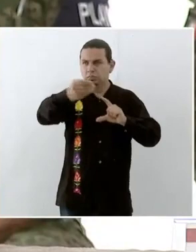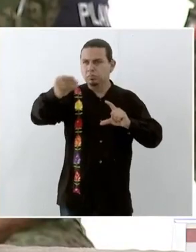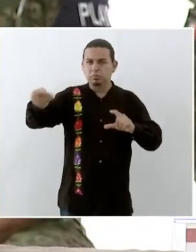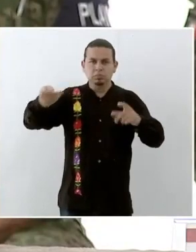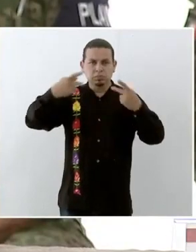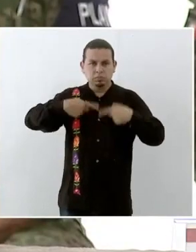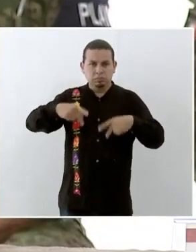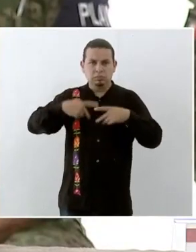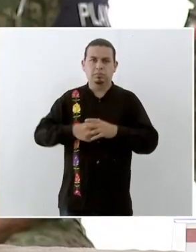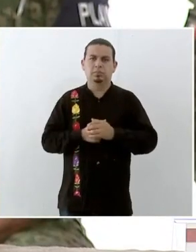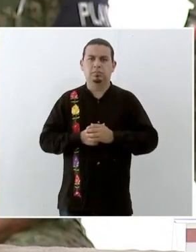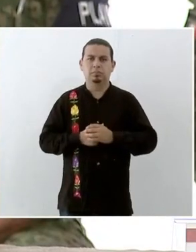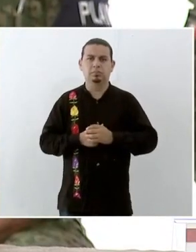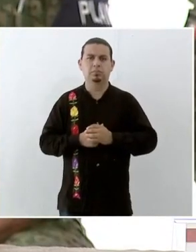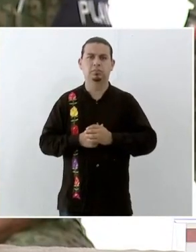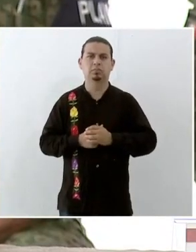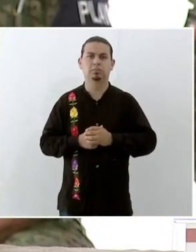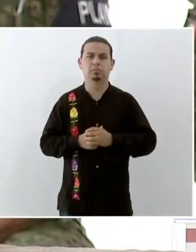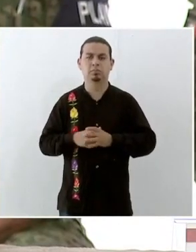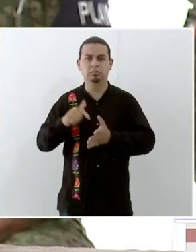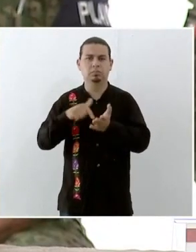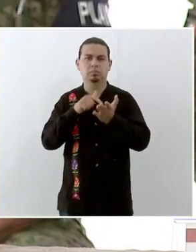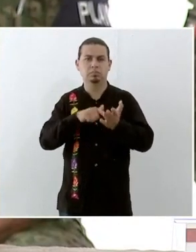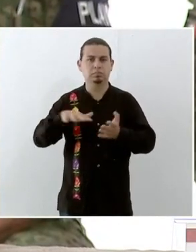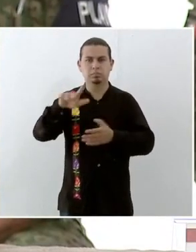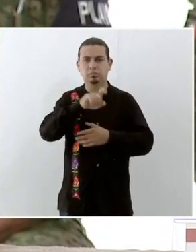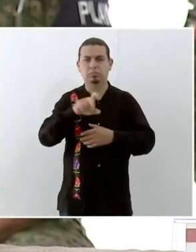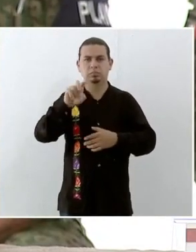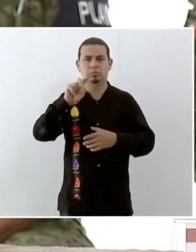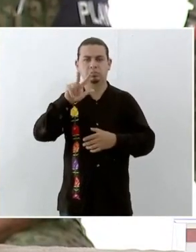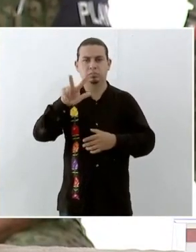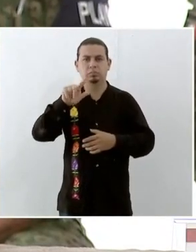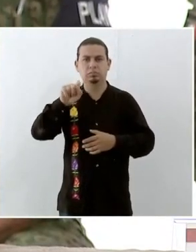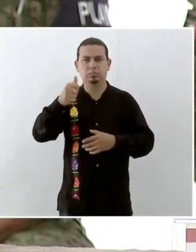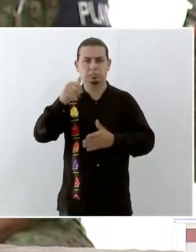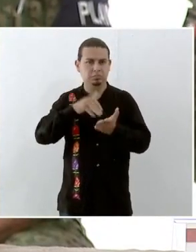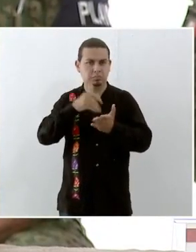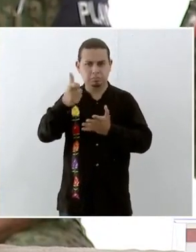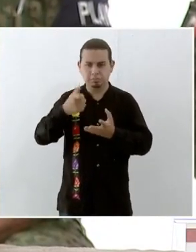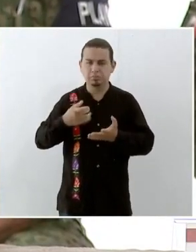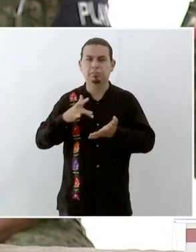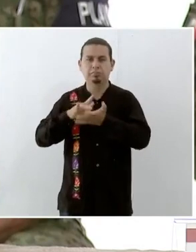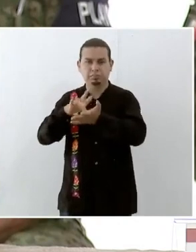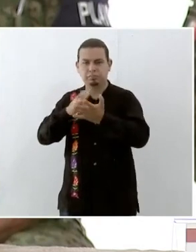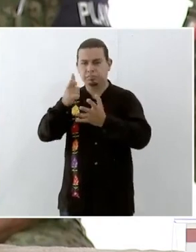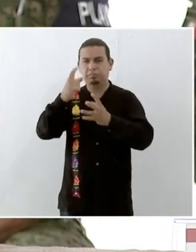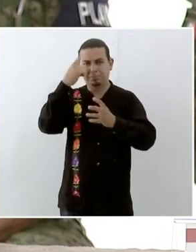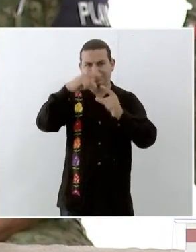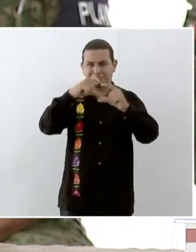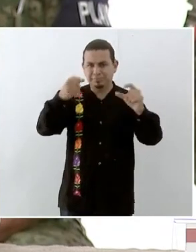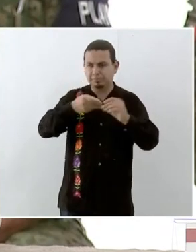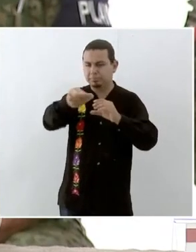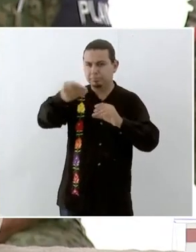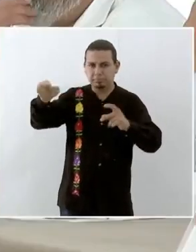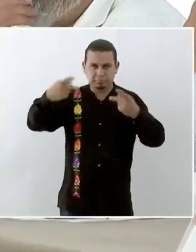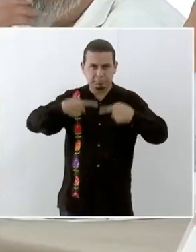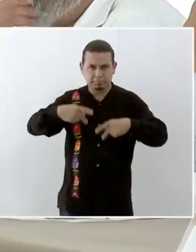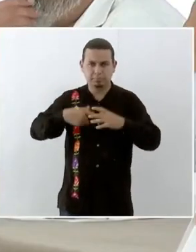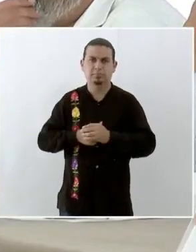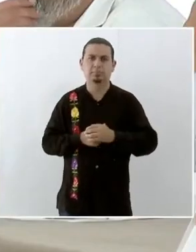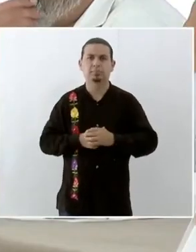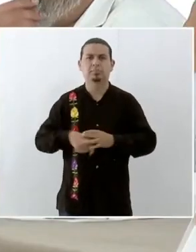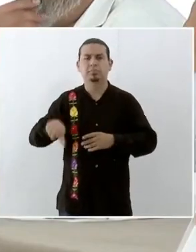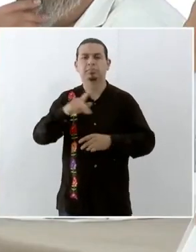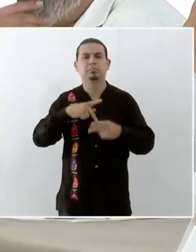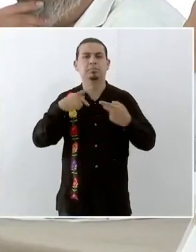en el caso de las viviendas afectadas son 138.6 millones de pesos en cuanto a los enceres que ellos van a recibir en